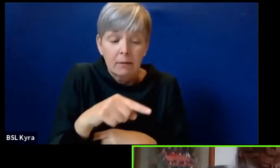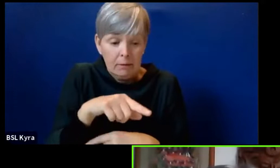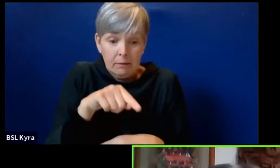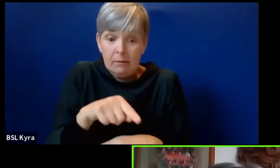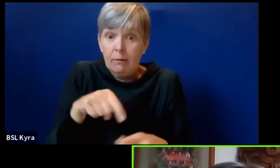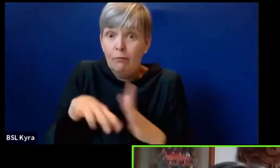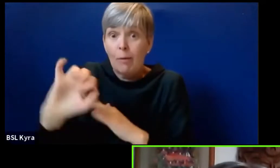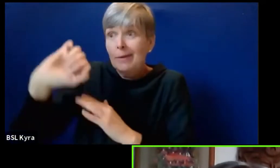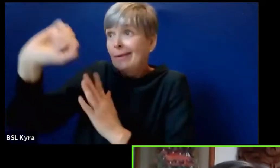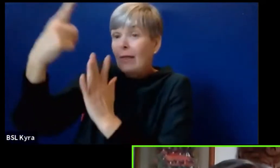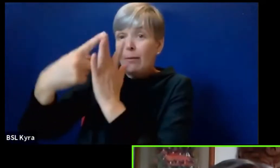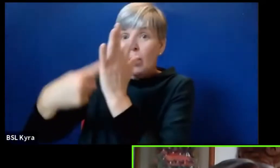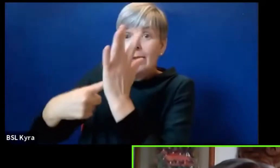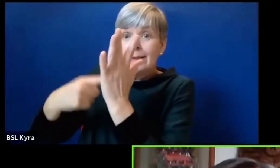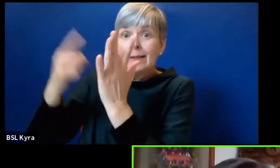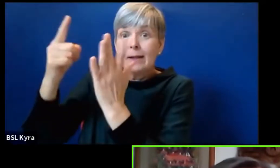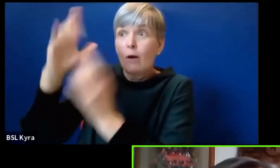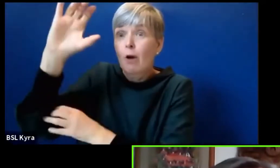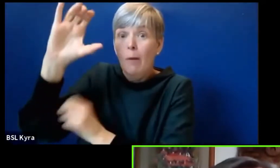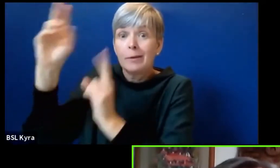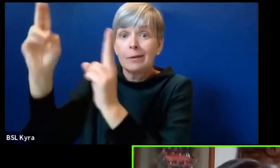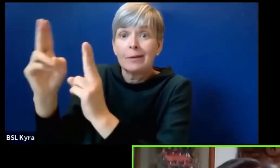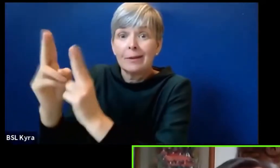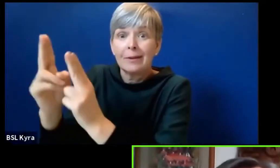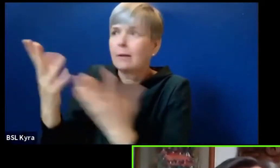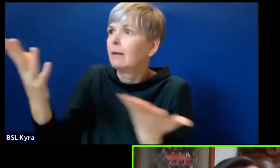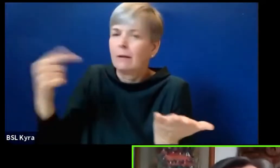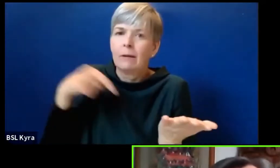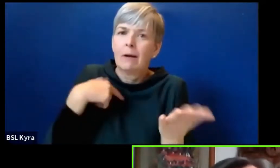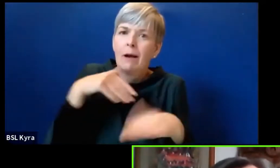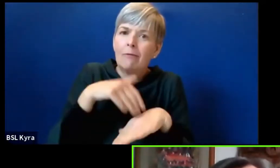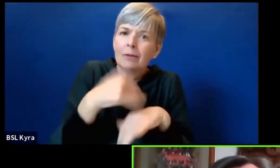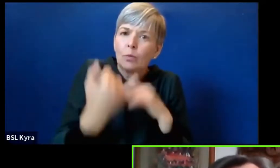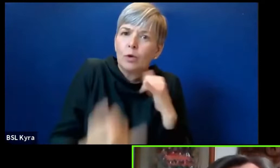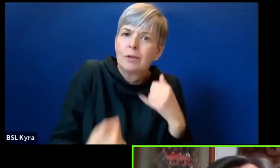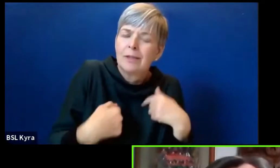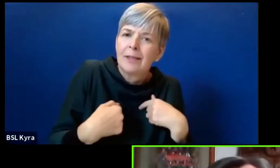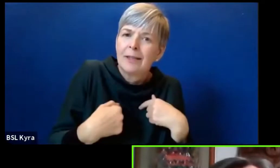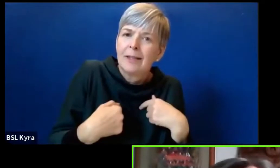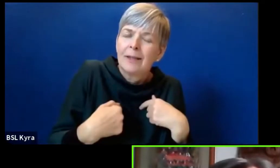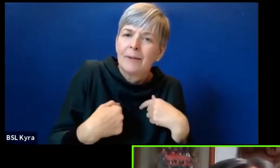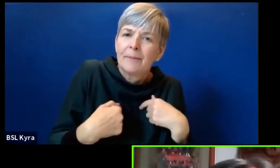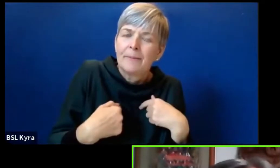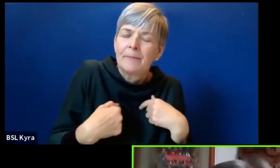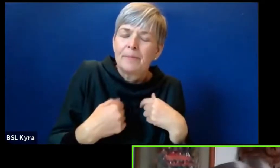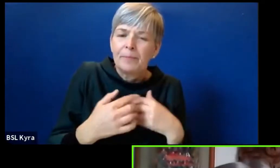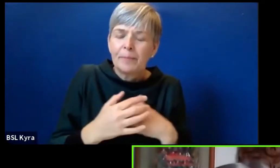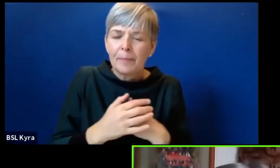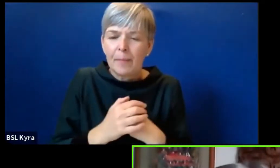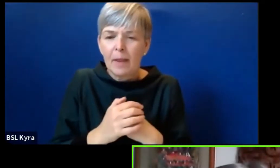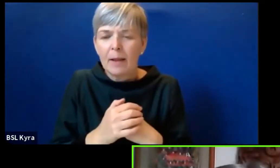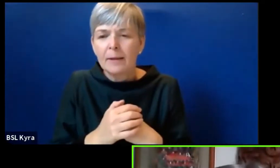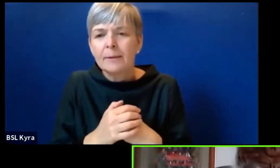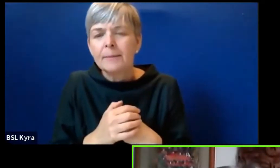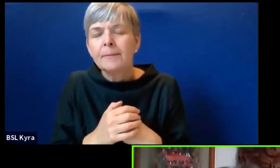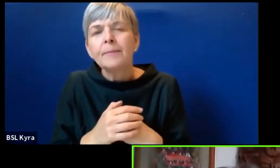de lo que se denomina la mitigación y también las medidas de adaptación ante la crisis